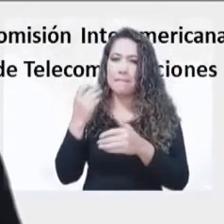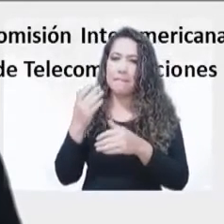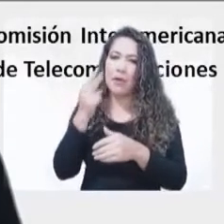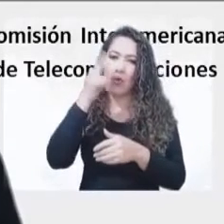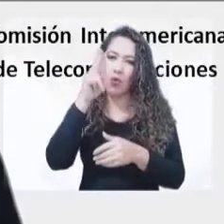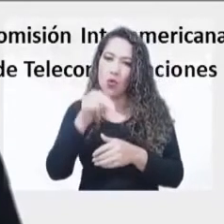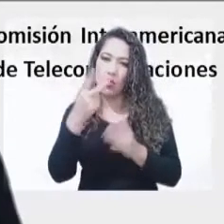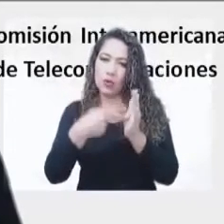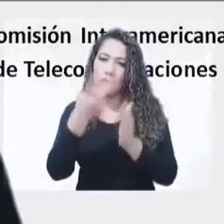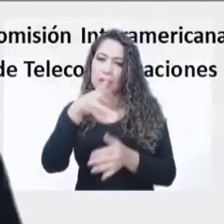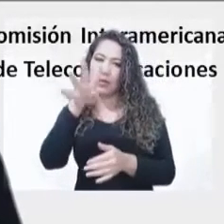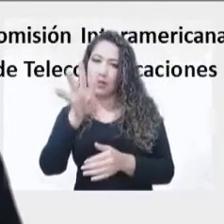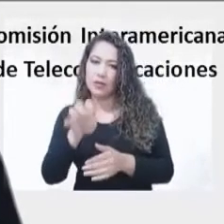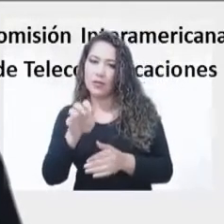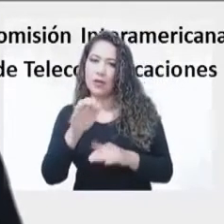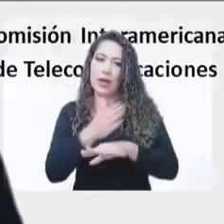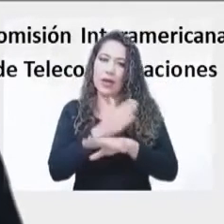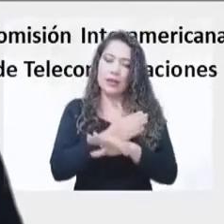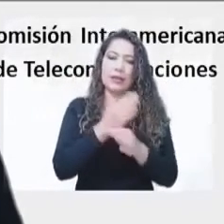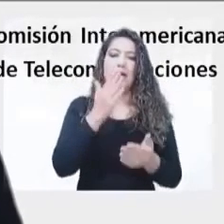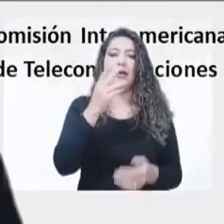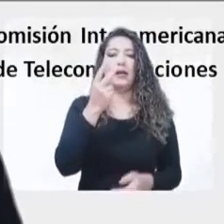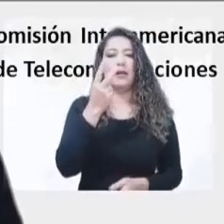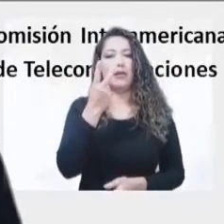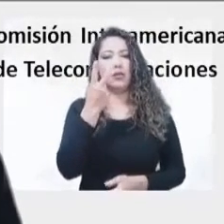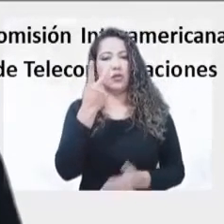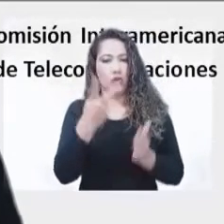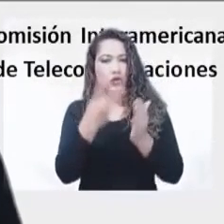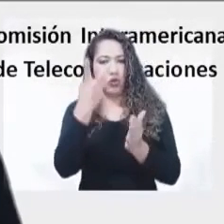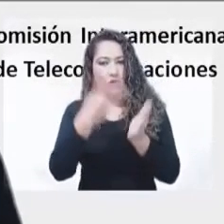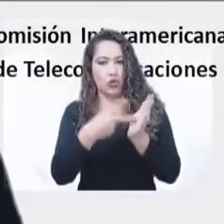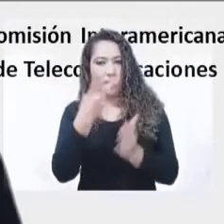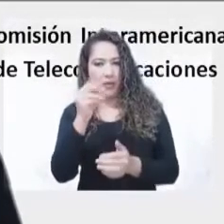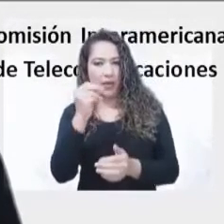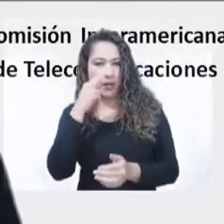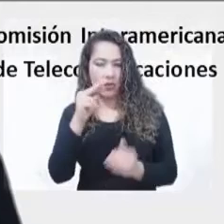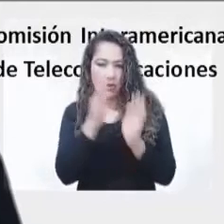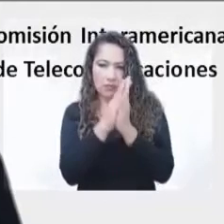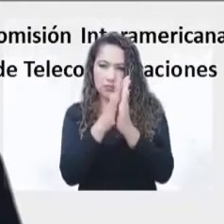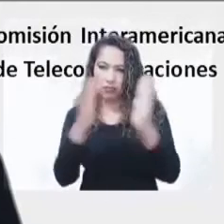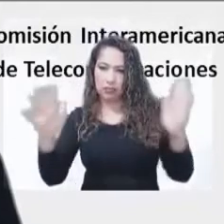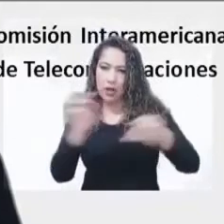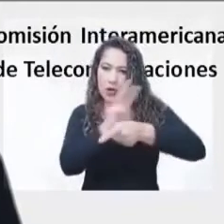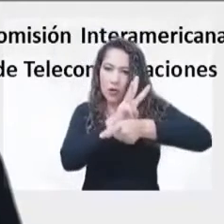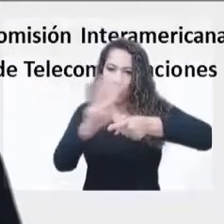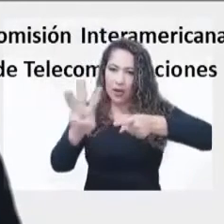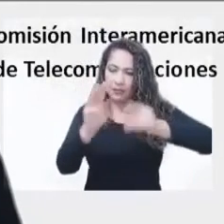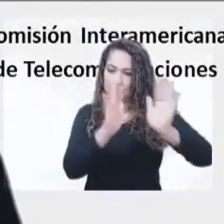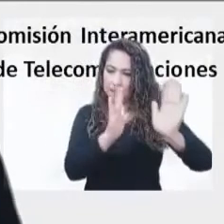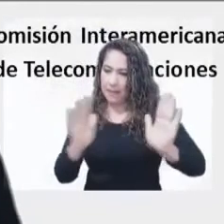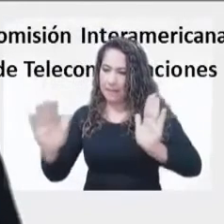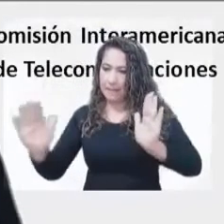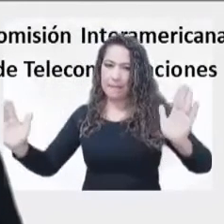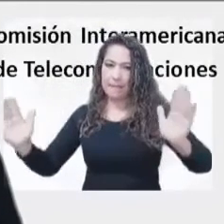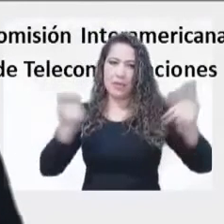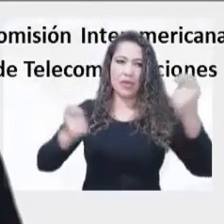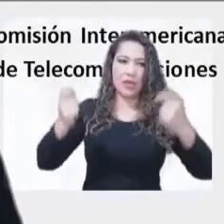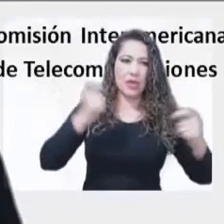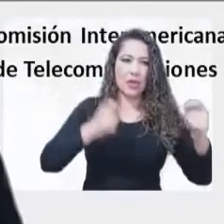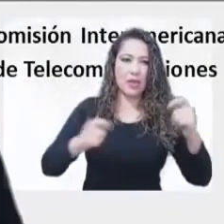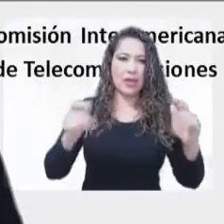junio de 2020, los sitios web que se han vinculado al comercio electrónico han aumentado más de 400%,